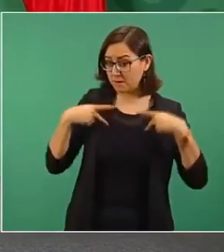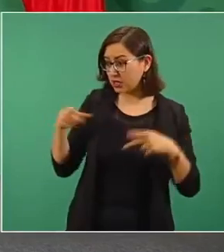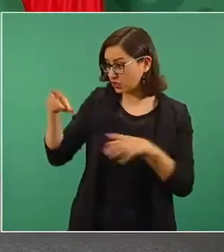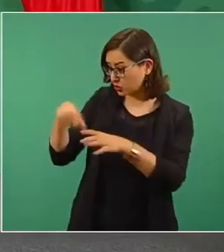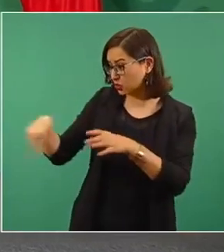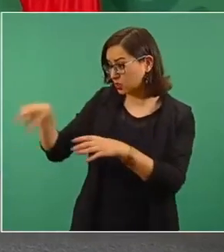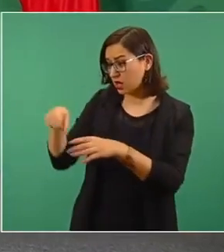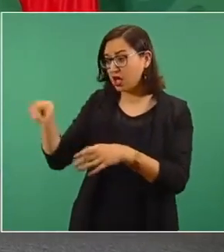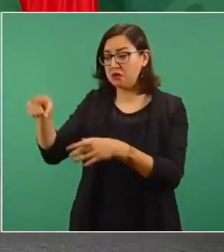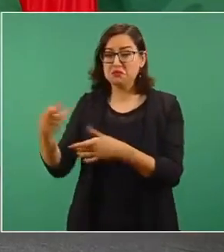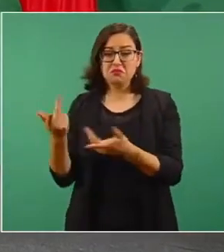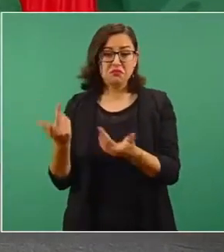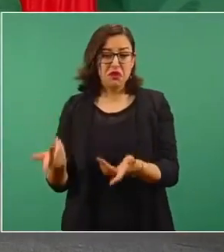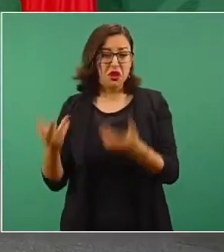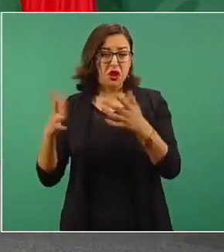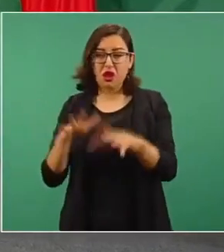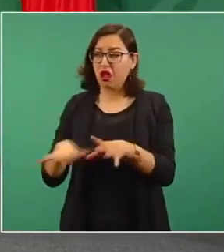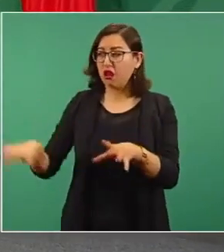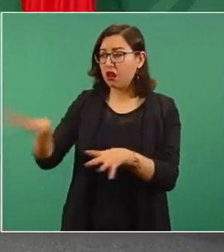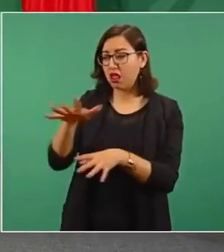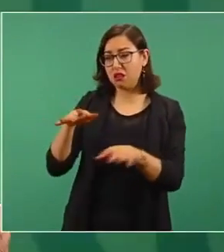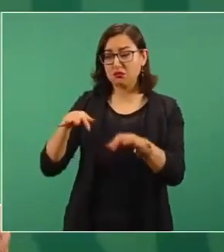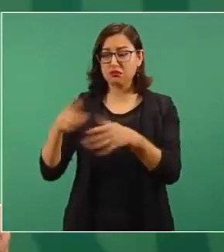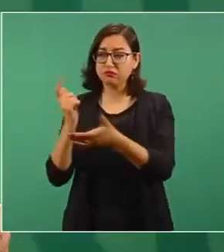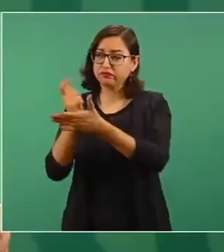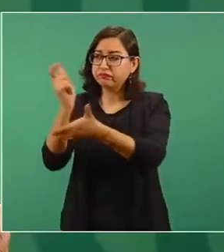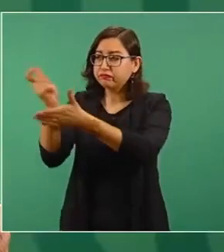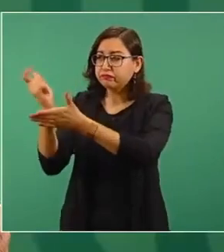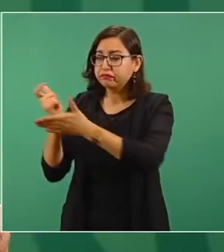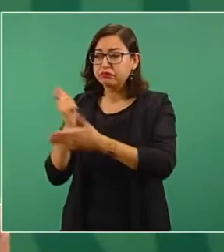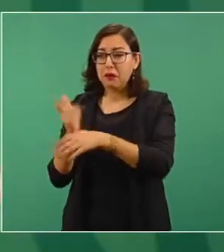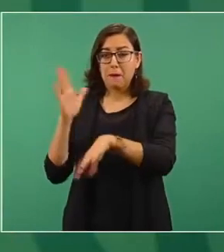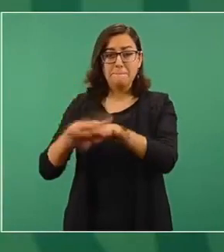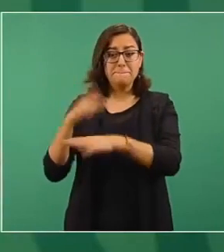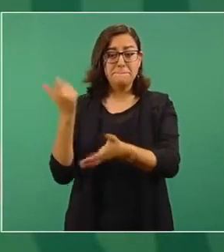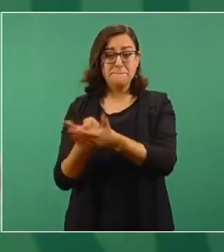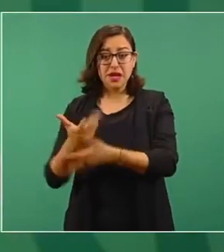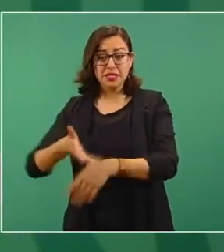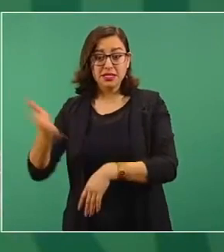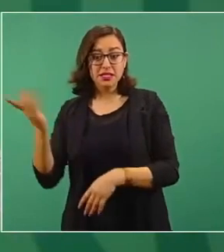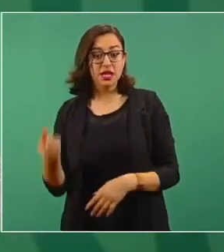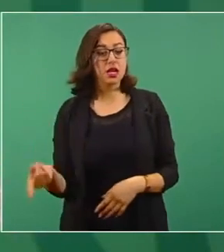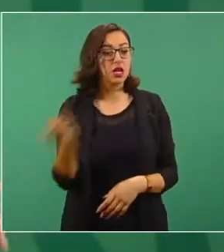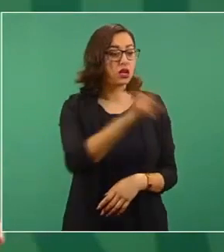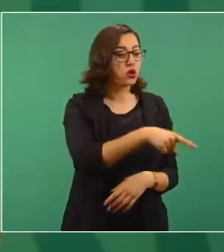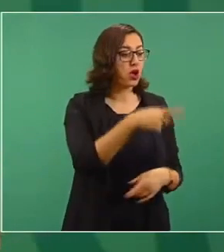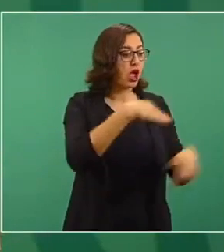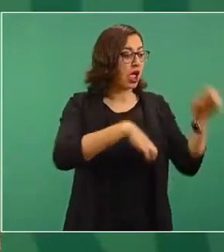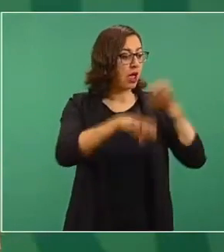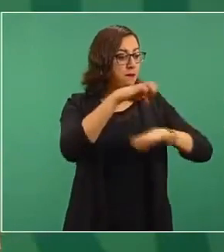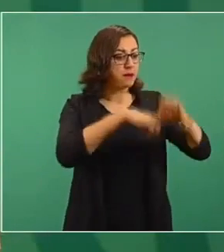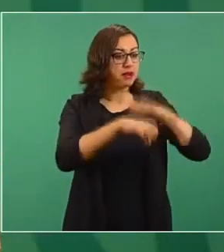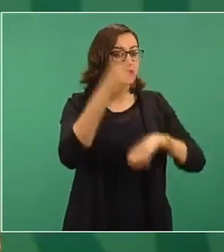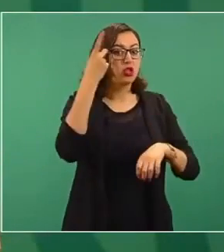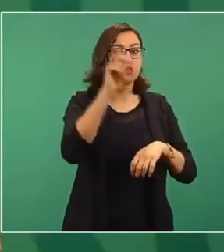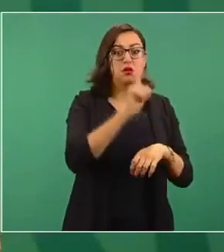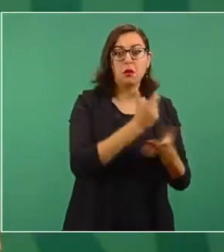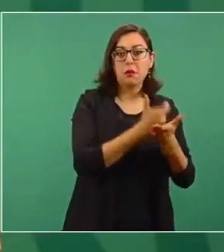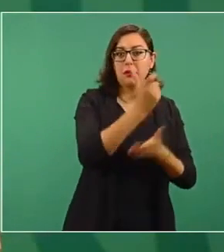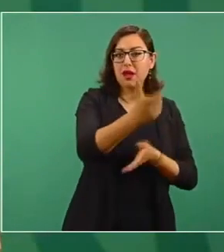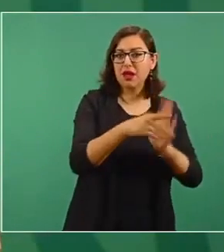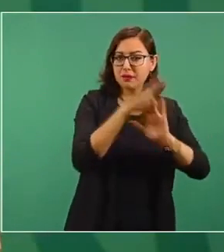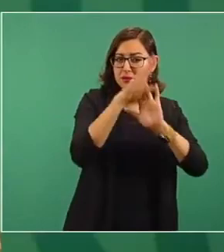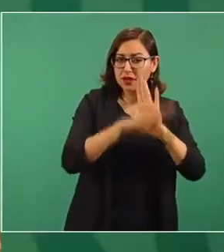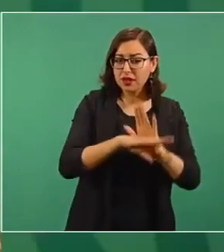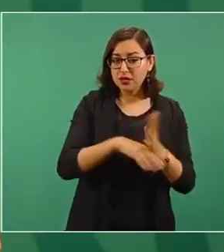En la tradicional mañanera, el presidente López Obrador reveló que enviará una carta a Arturo Saldívar, presidente de la Suprema